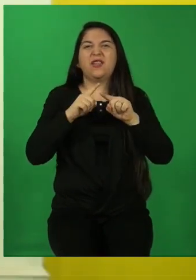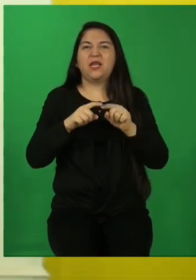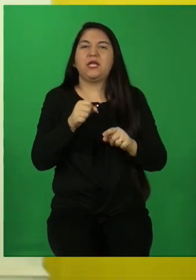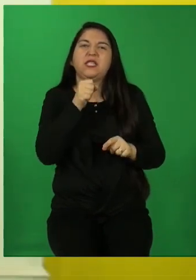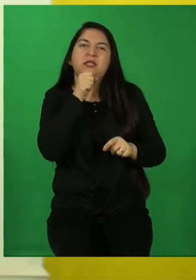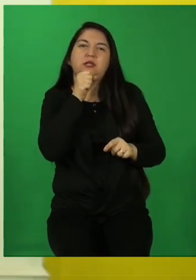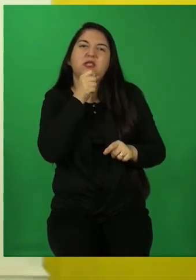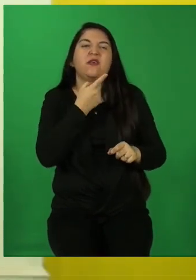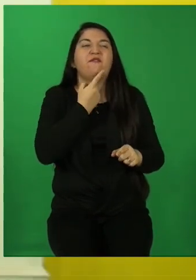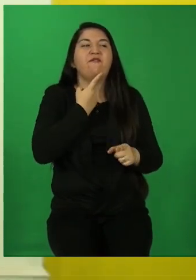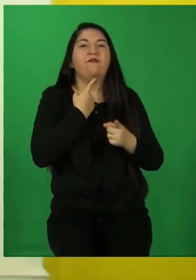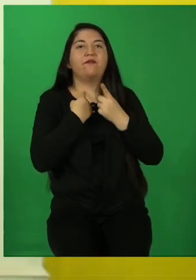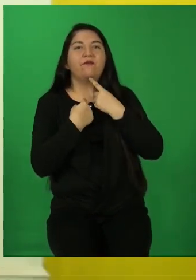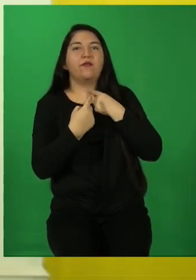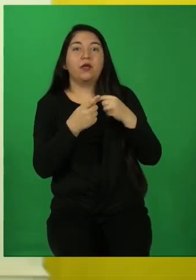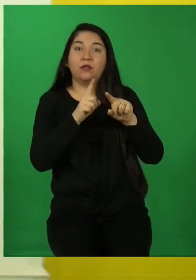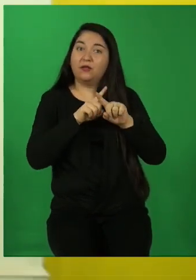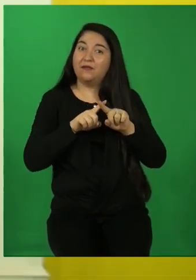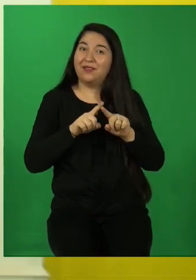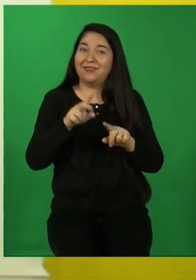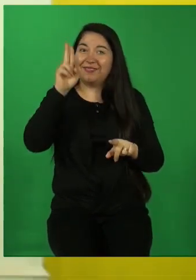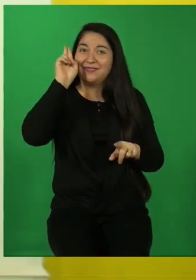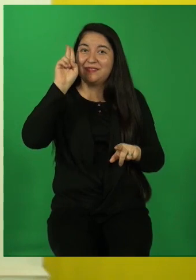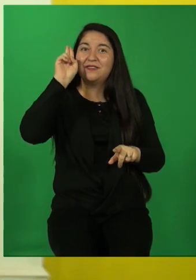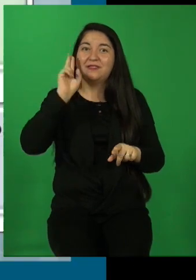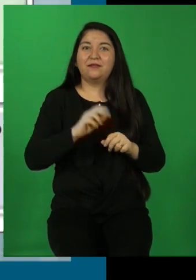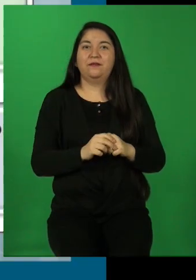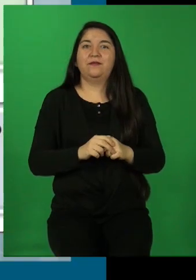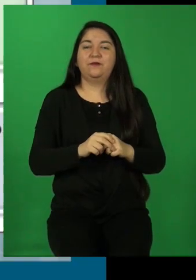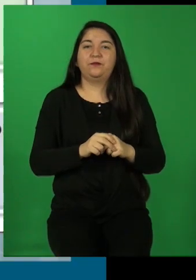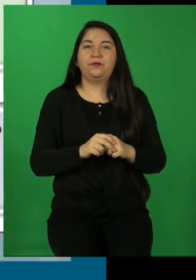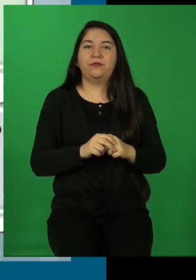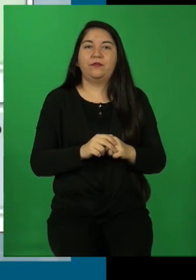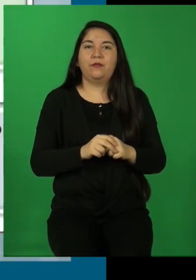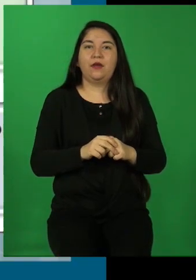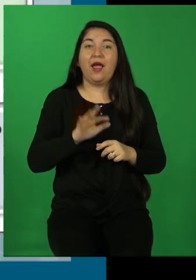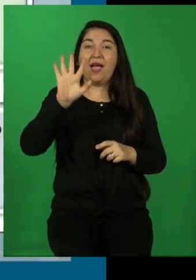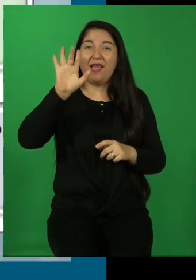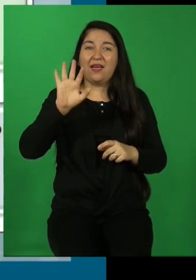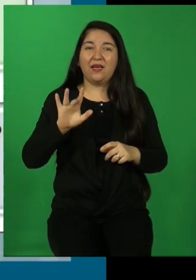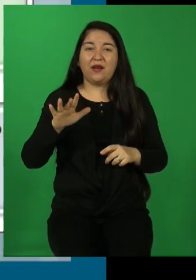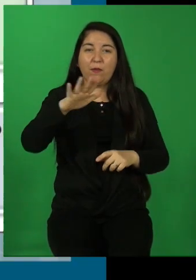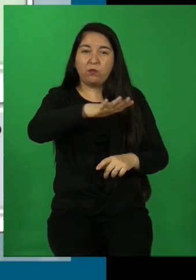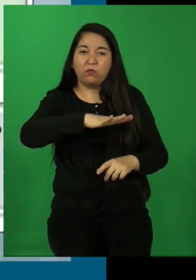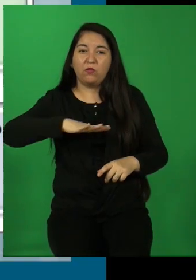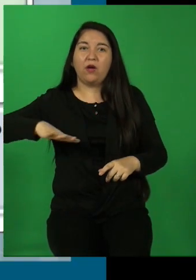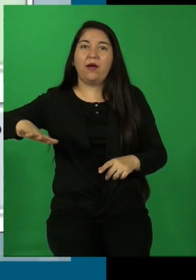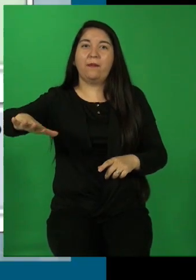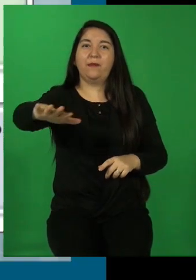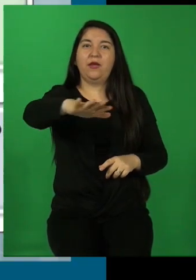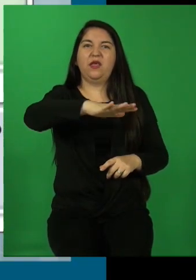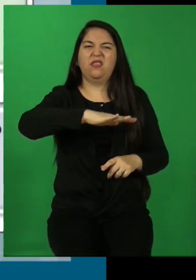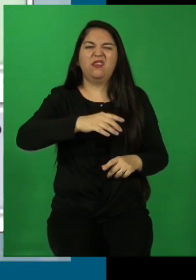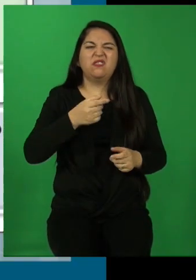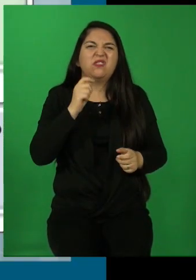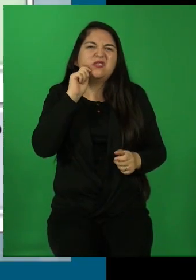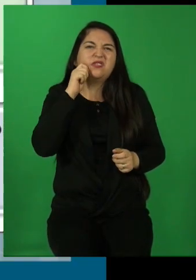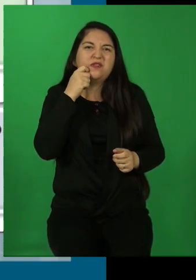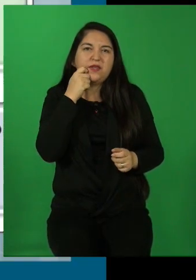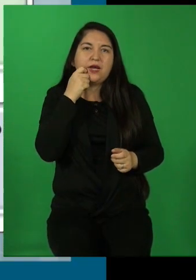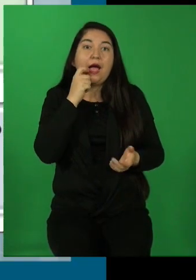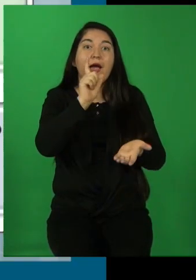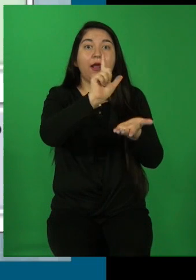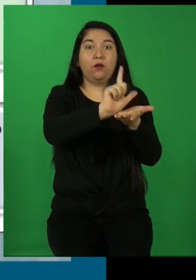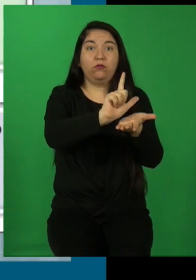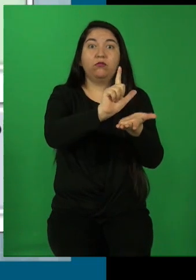seductor, ¿recuerdan? También describe los ambientes. Los ambientes se refiere al lugar